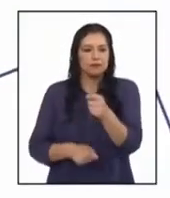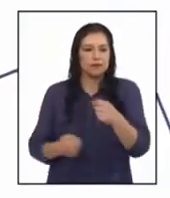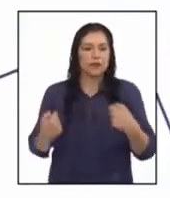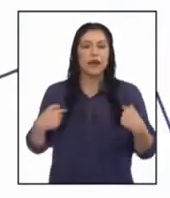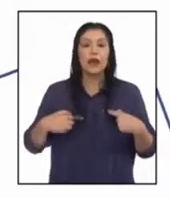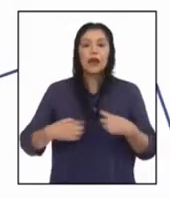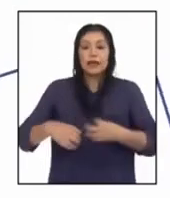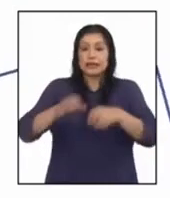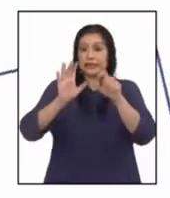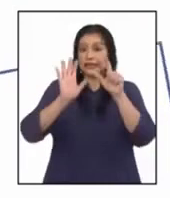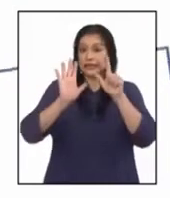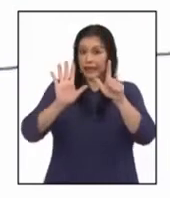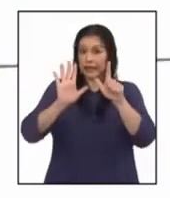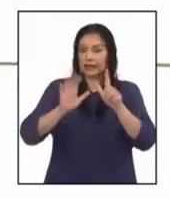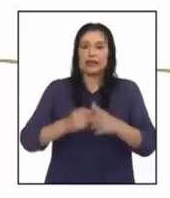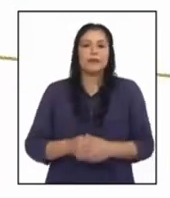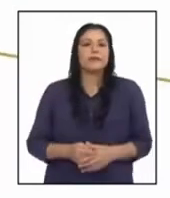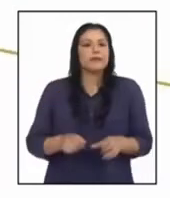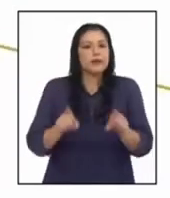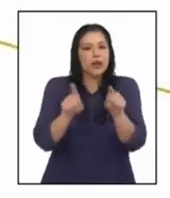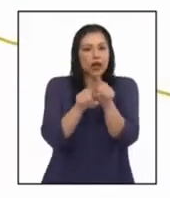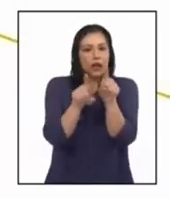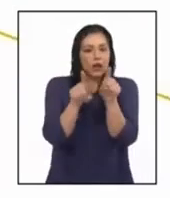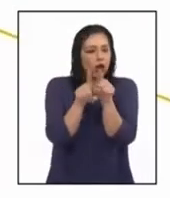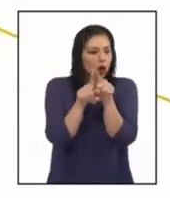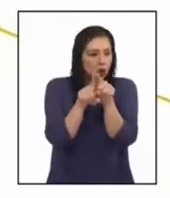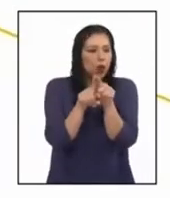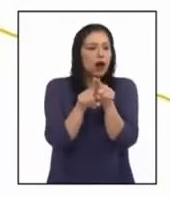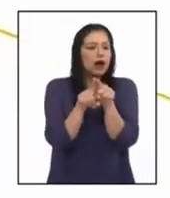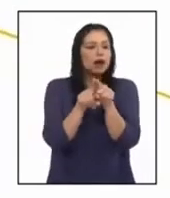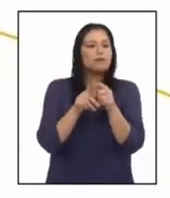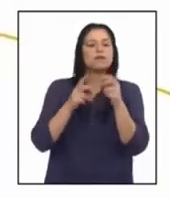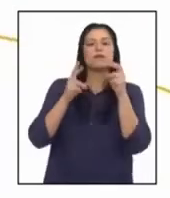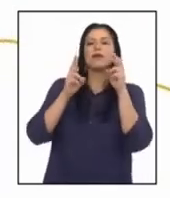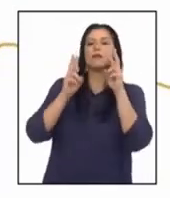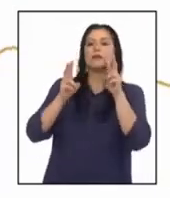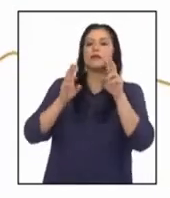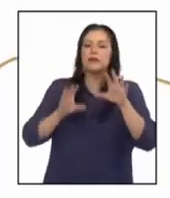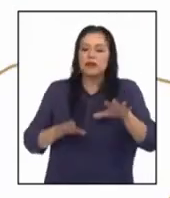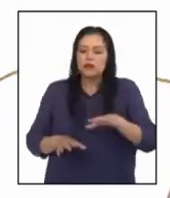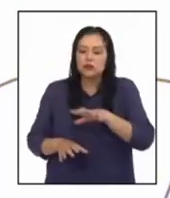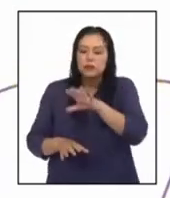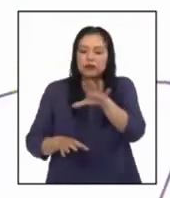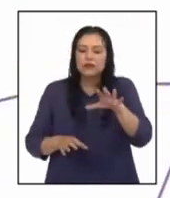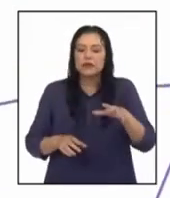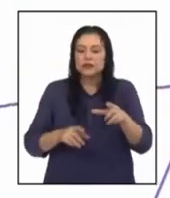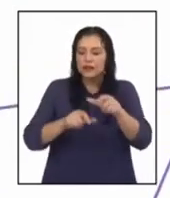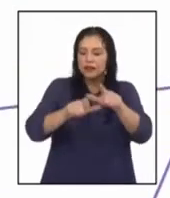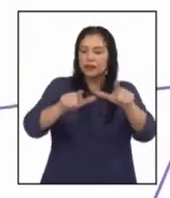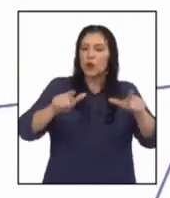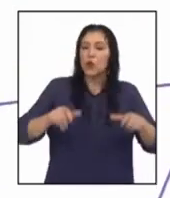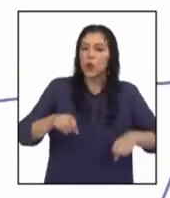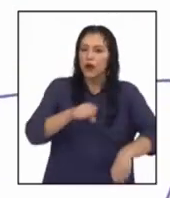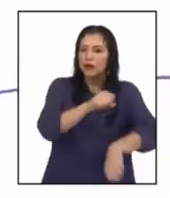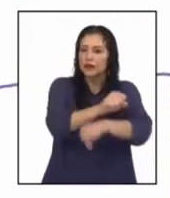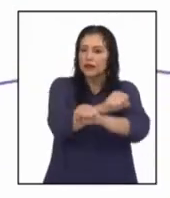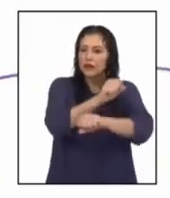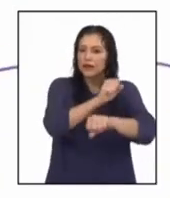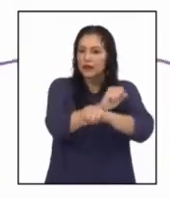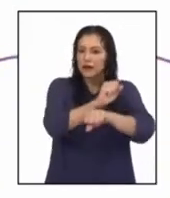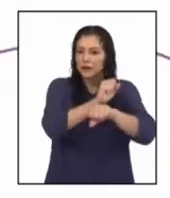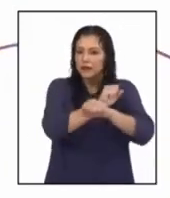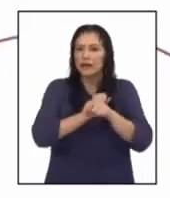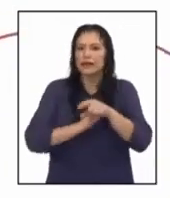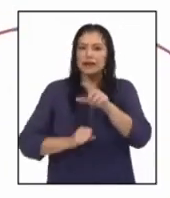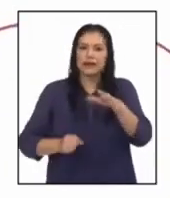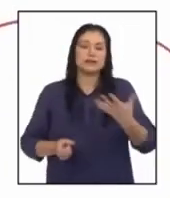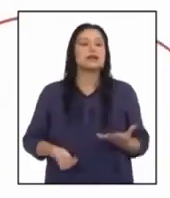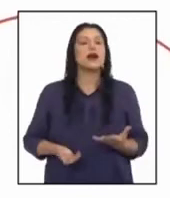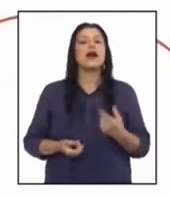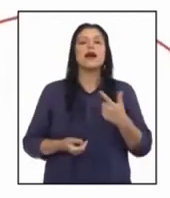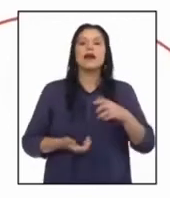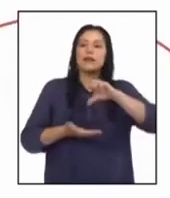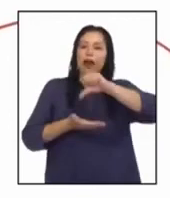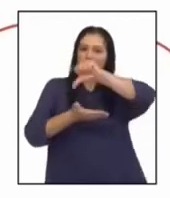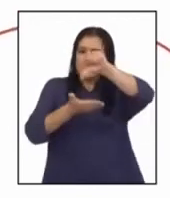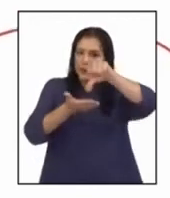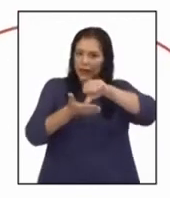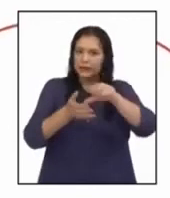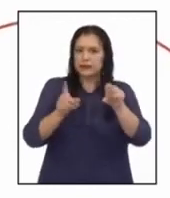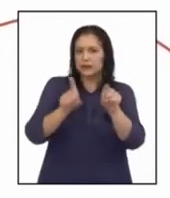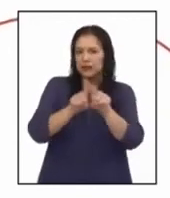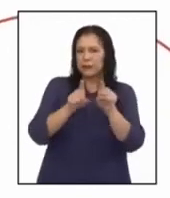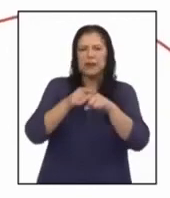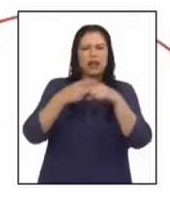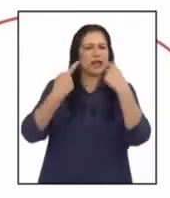Paso 7. De igual manera, consideramos las superficies del campo deportivo, de la cooperativa agraria, de la plaza